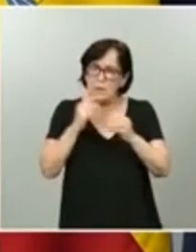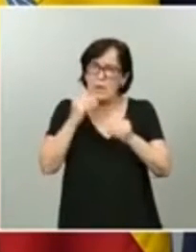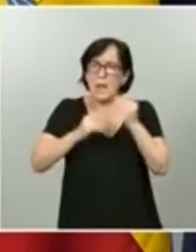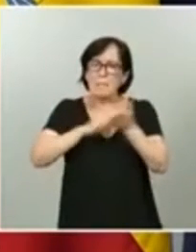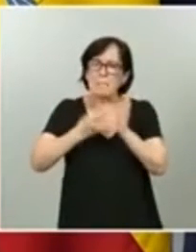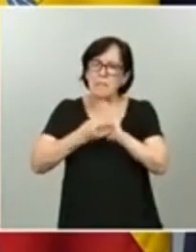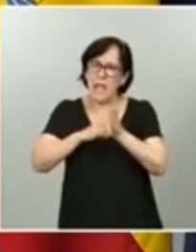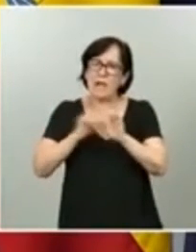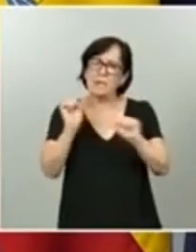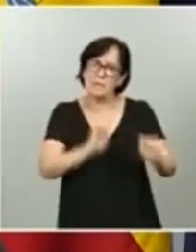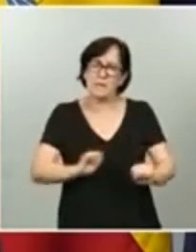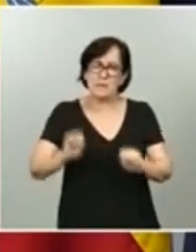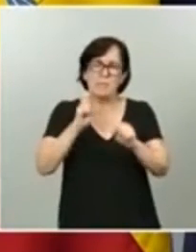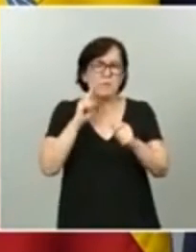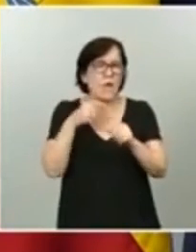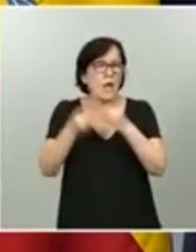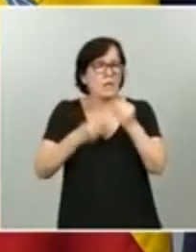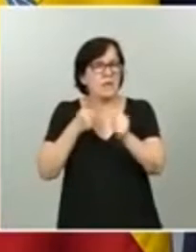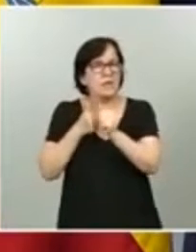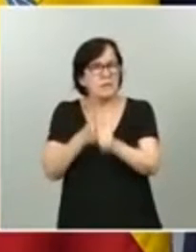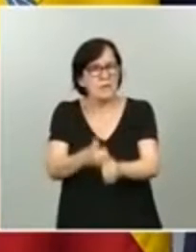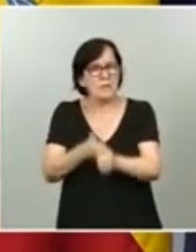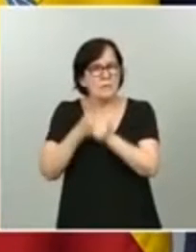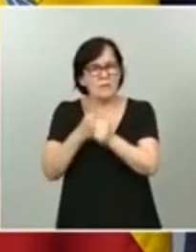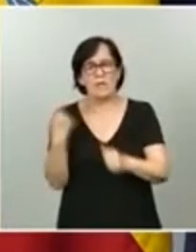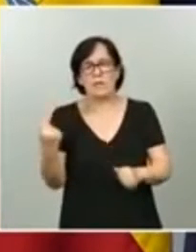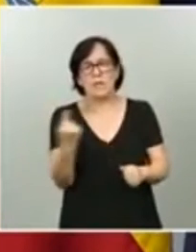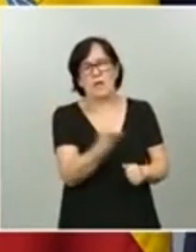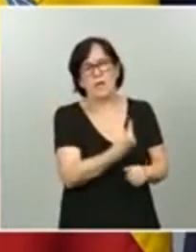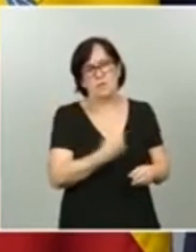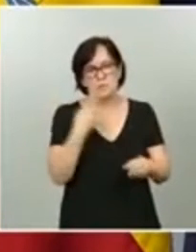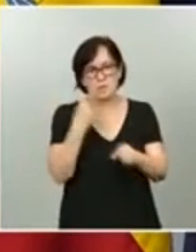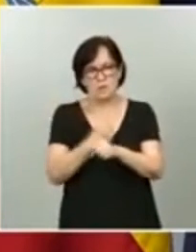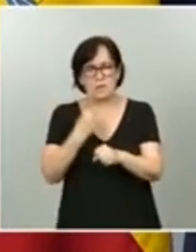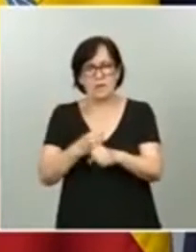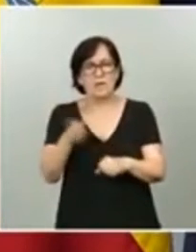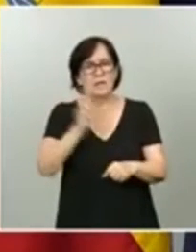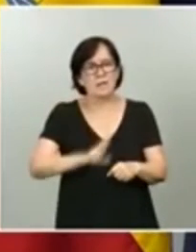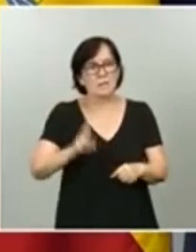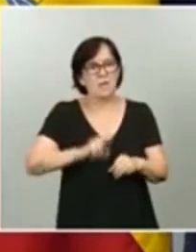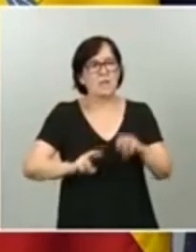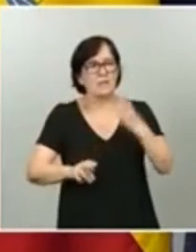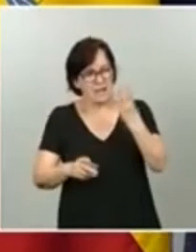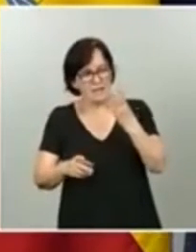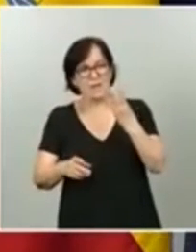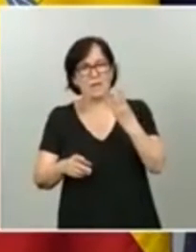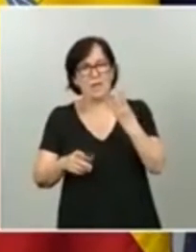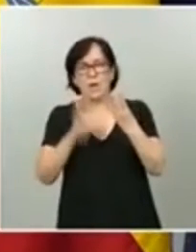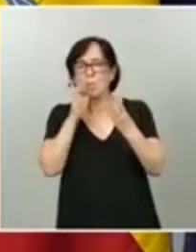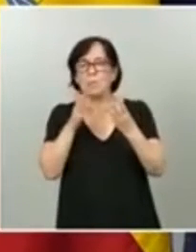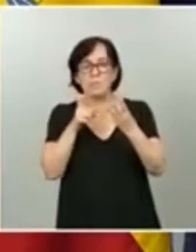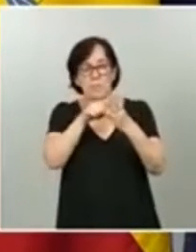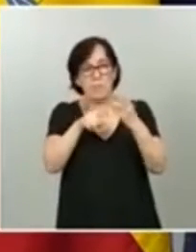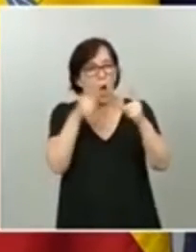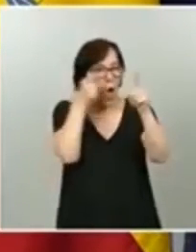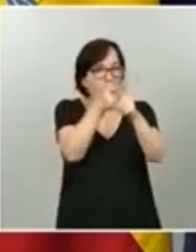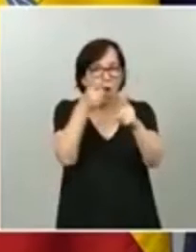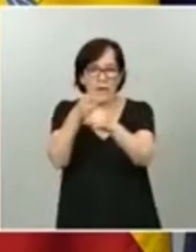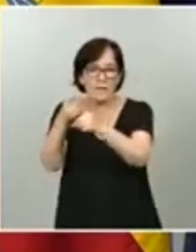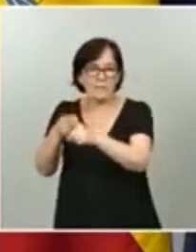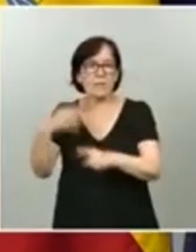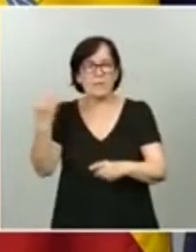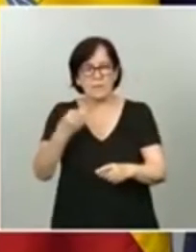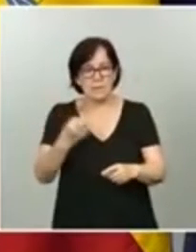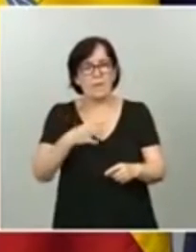importantísimo, el seguimiento constante de cada una de las actuaciones, insisto, por tercera vez, es un plan por objetivos y, por tanto, tendremos la